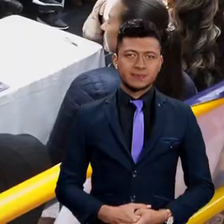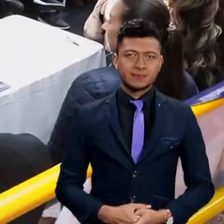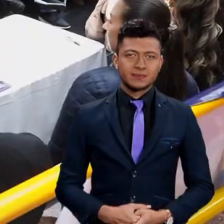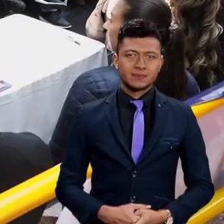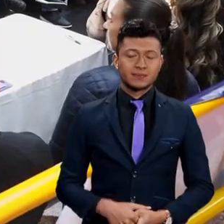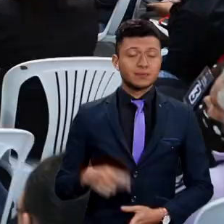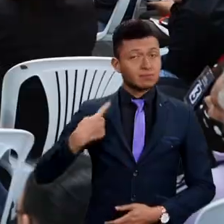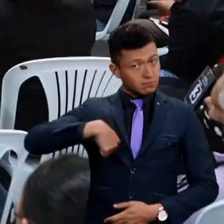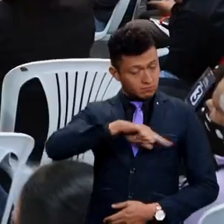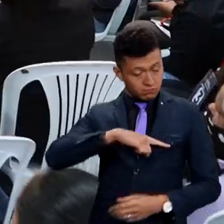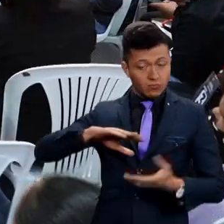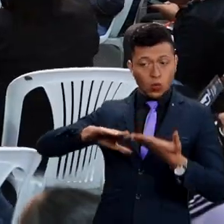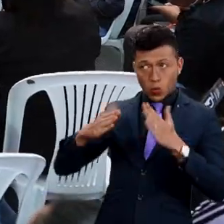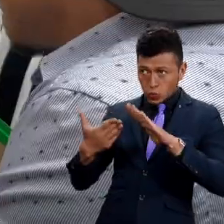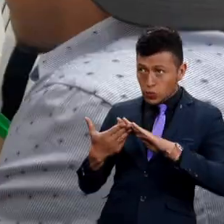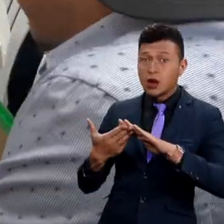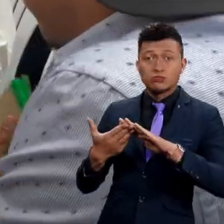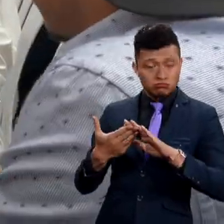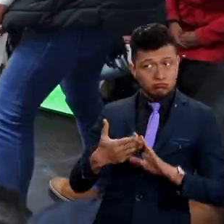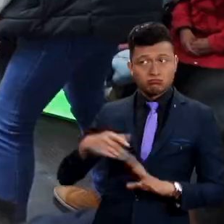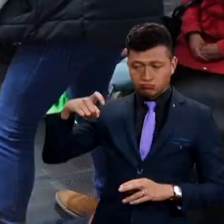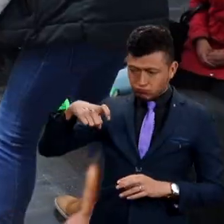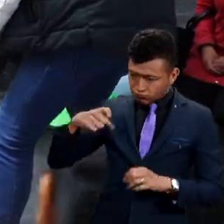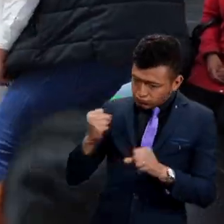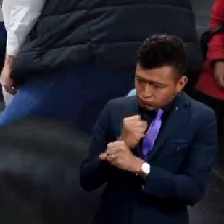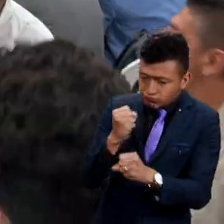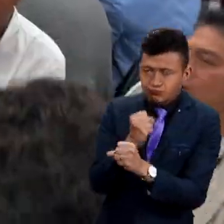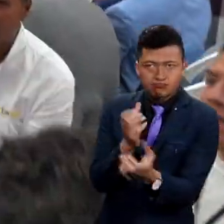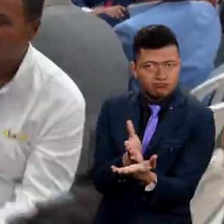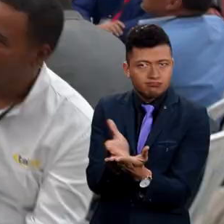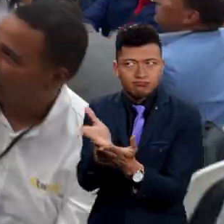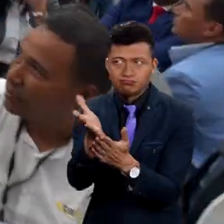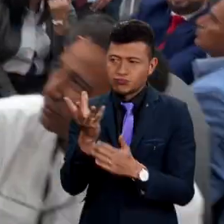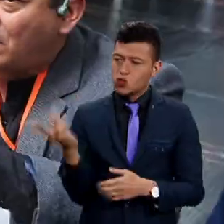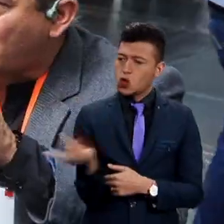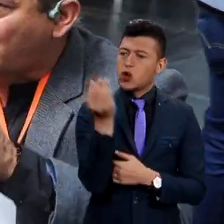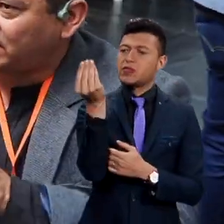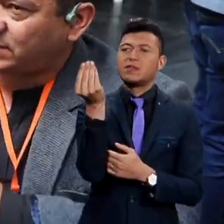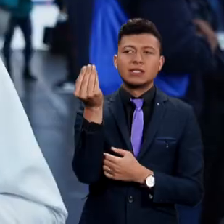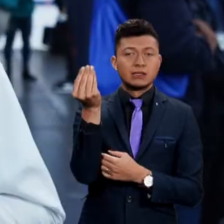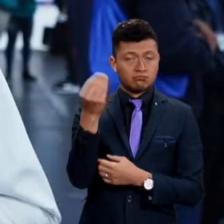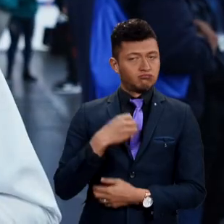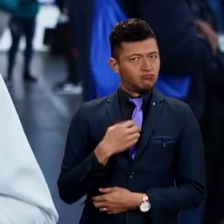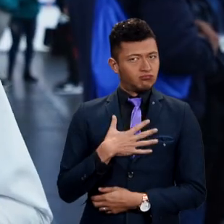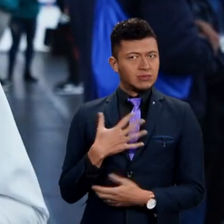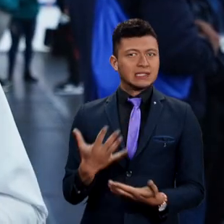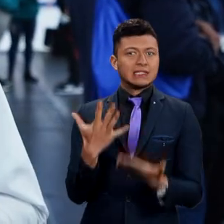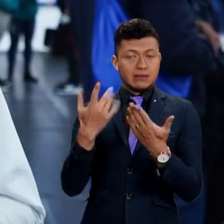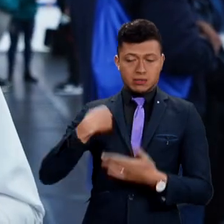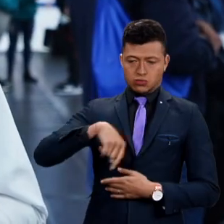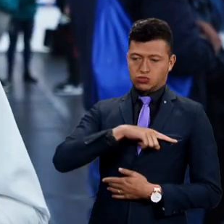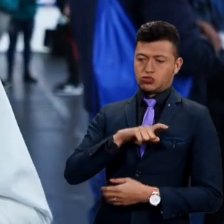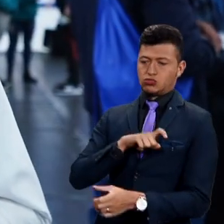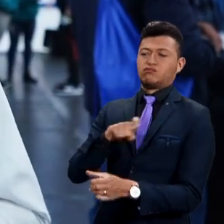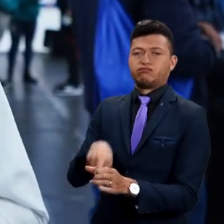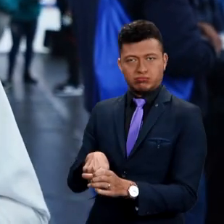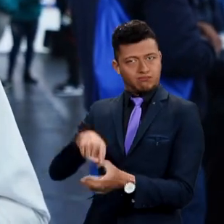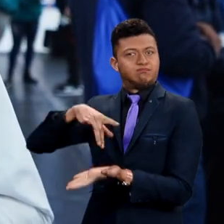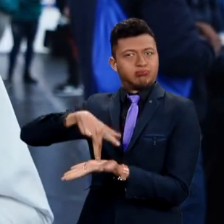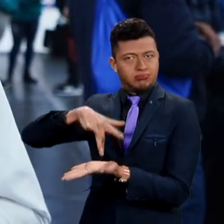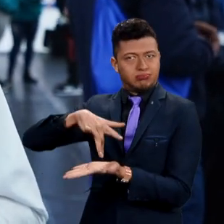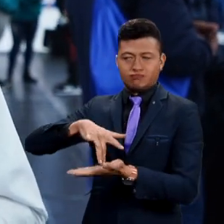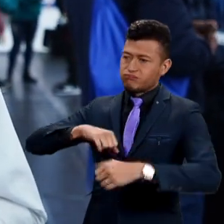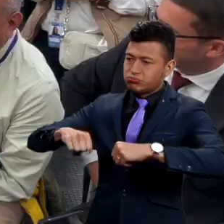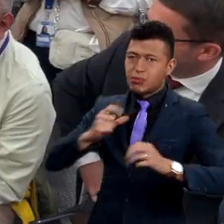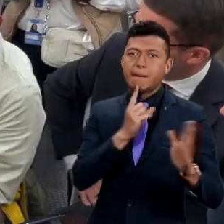Nosotros como comunidades también tenemos esa forma de seguir trabajando de manera colectiva que nos ha dado la oportunidad de pertenecer